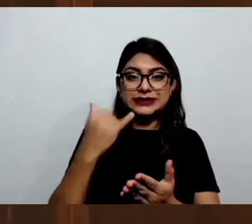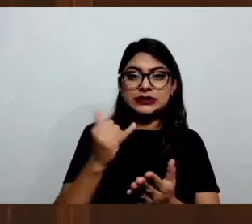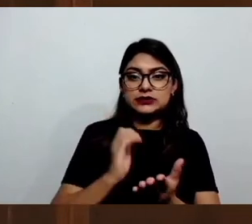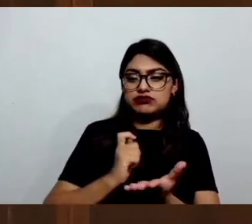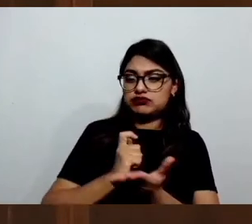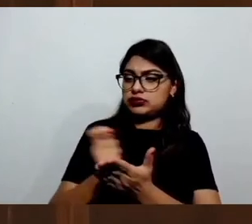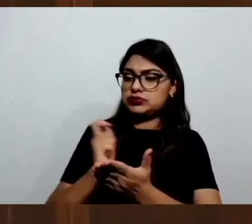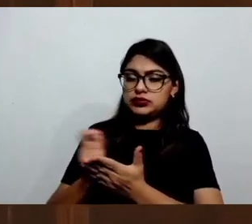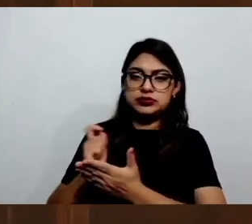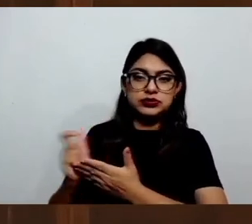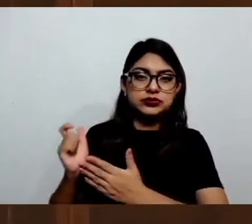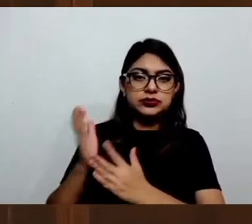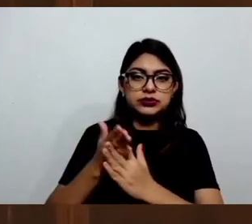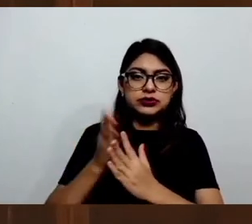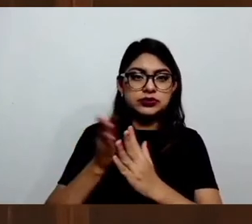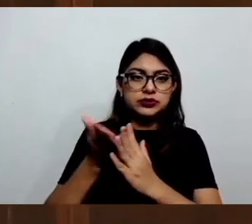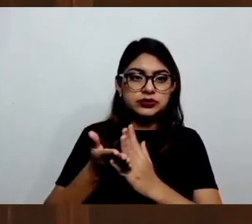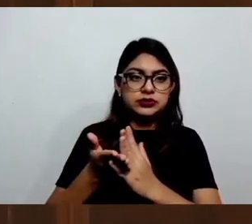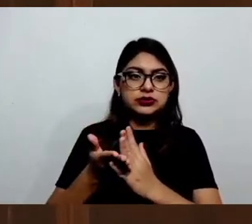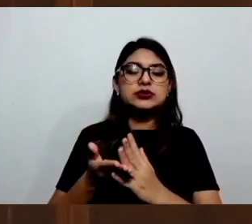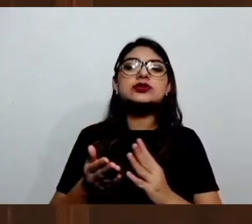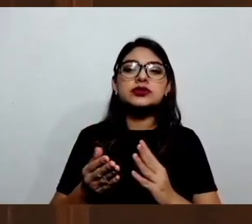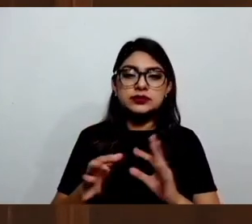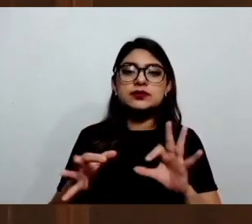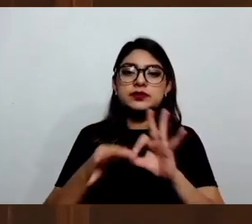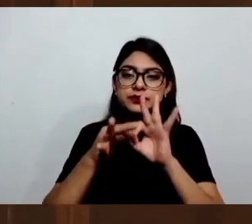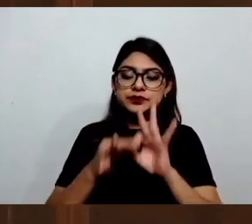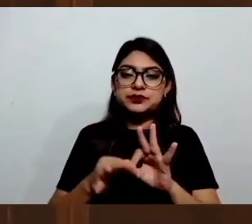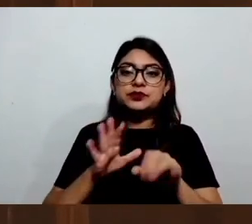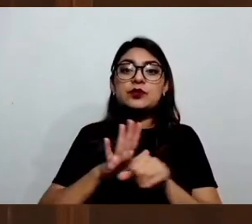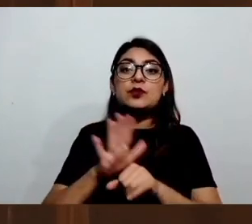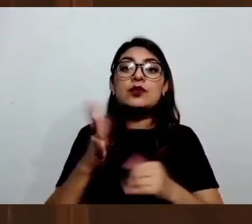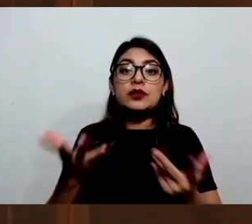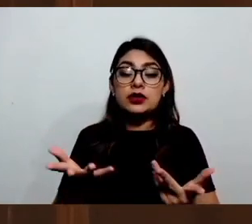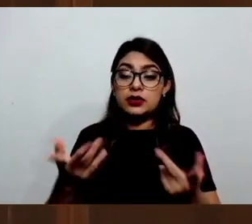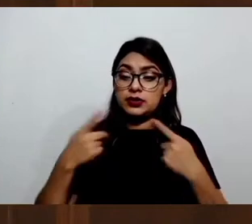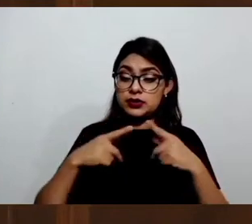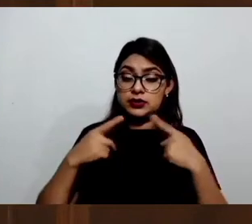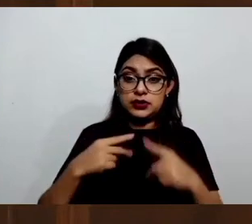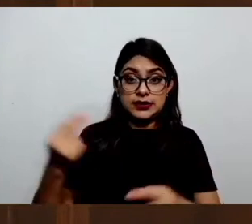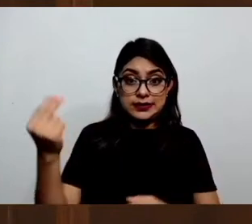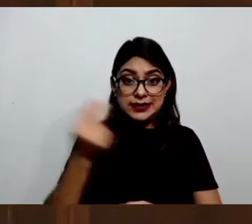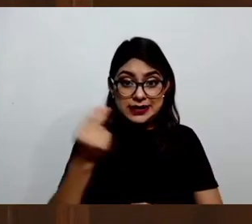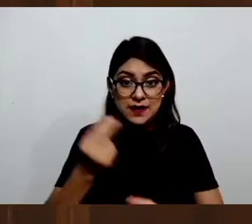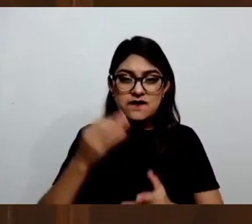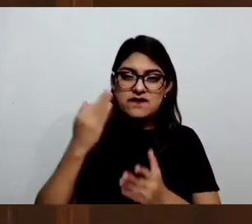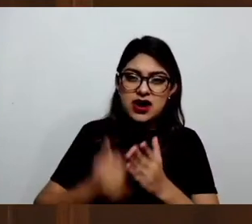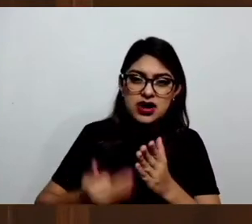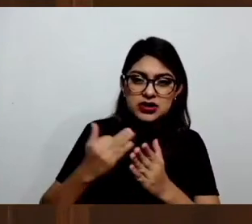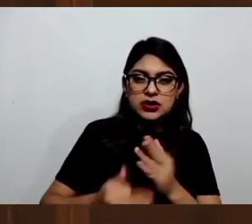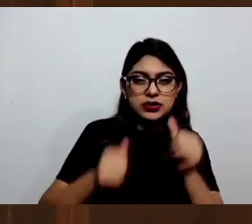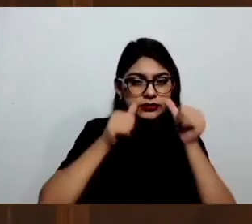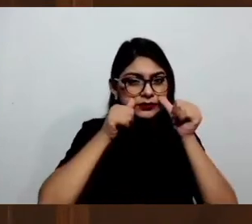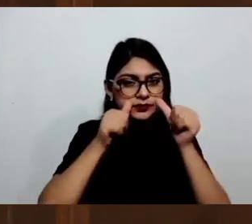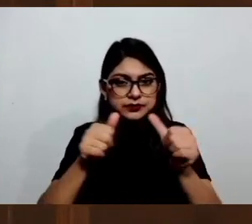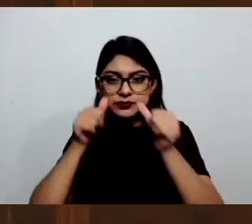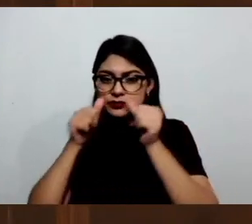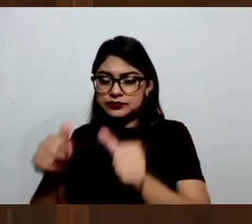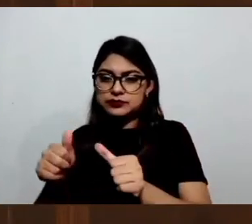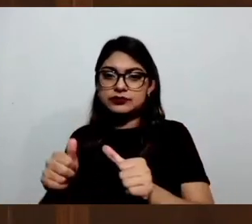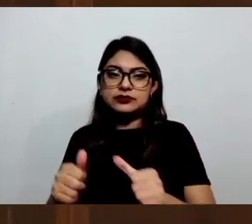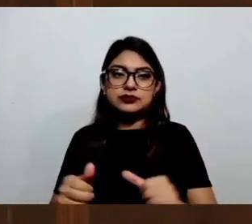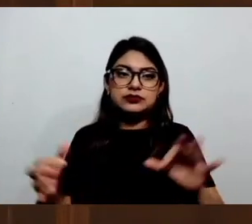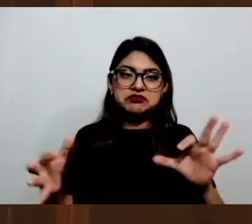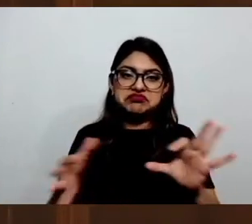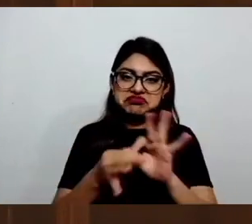corresponde a atender las necesidades que la realidad nos está imponiendo. Yo respeto desde luego el